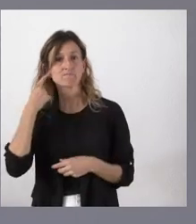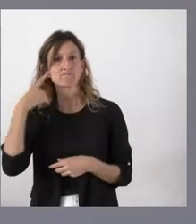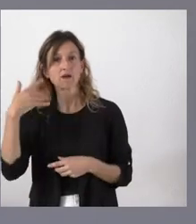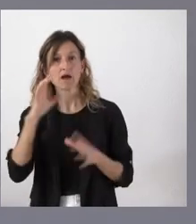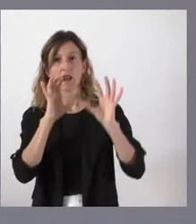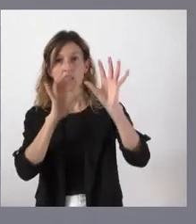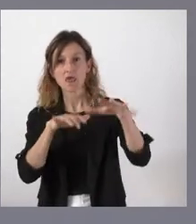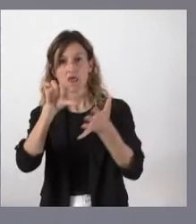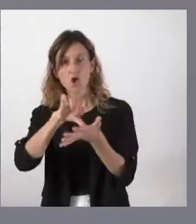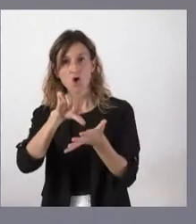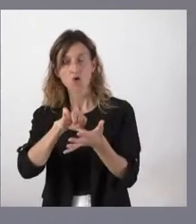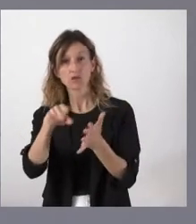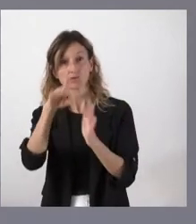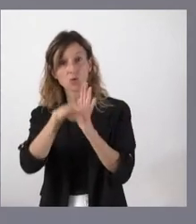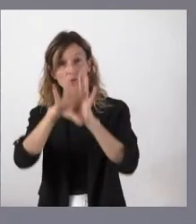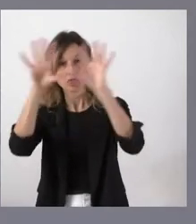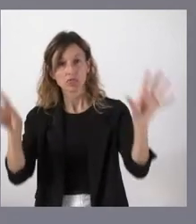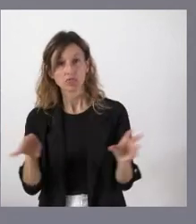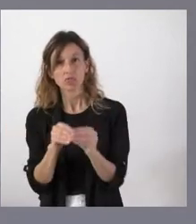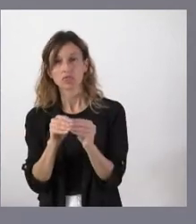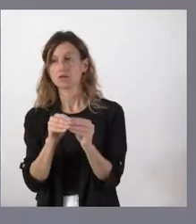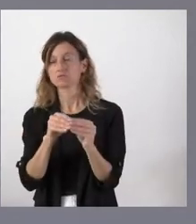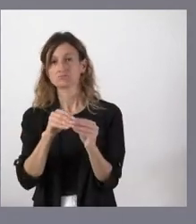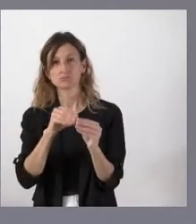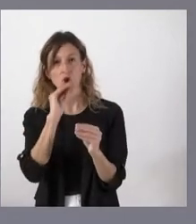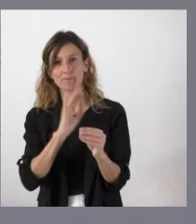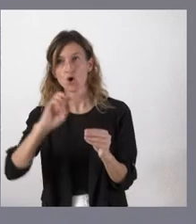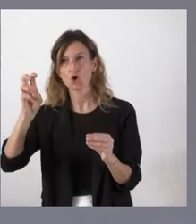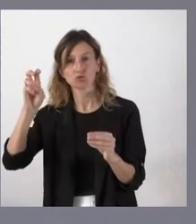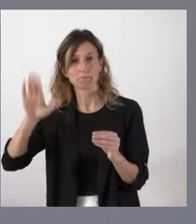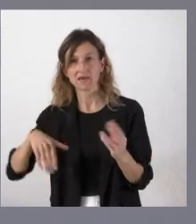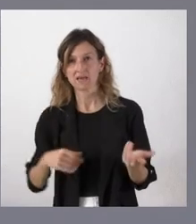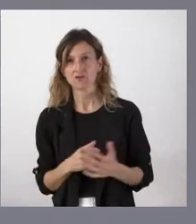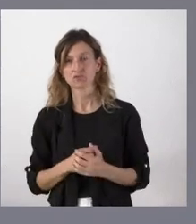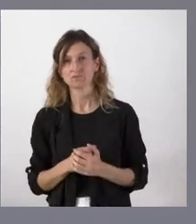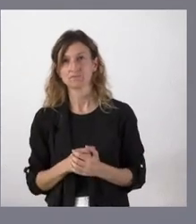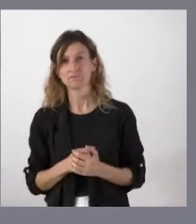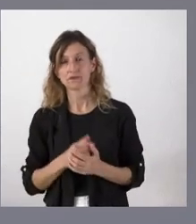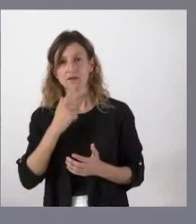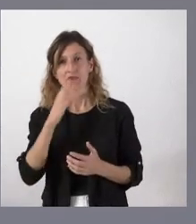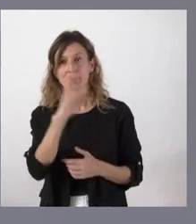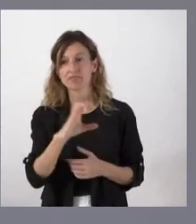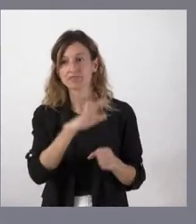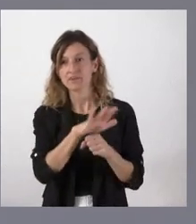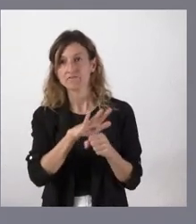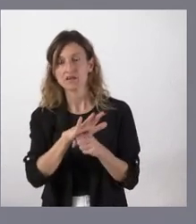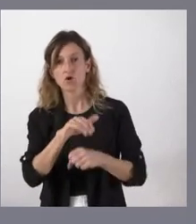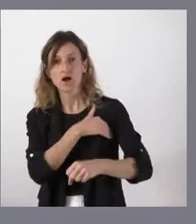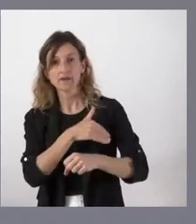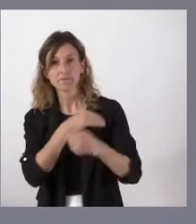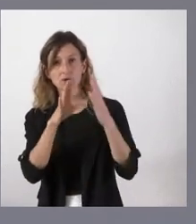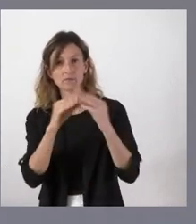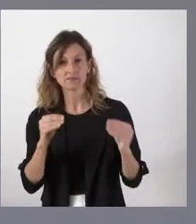creo que crean condiciones de un escenario como en ningún otro lugar de España. El ámbito científico, ámbito académico,